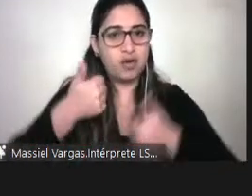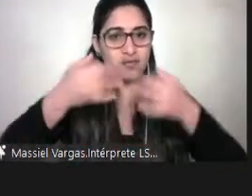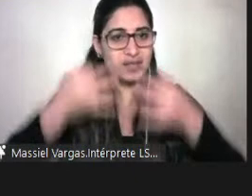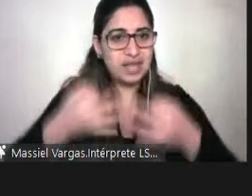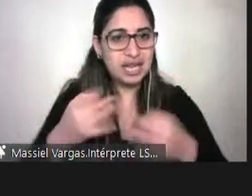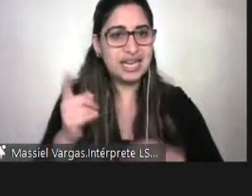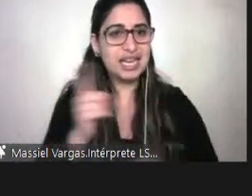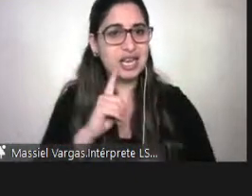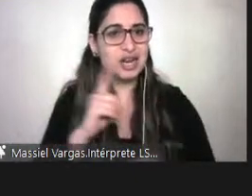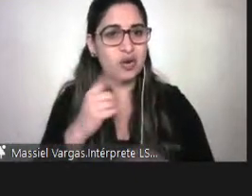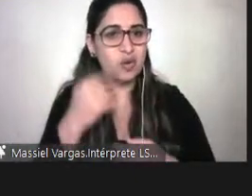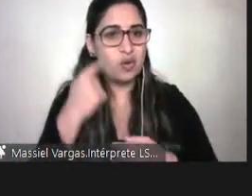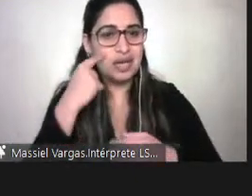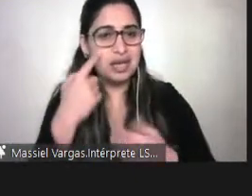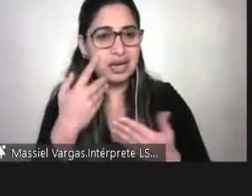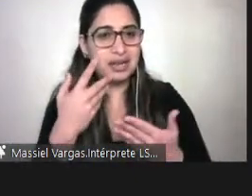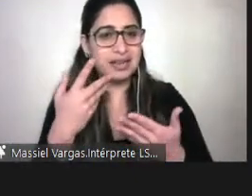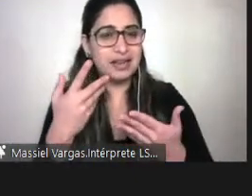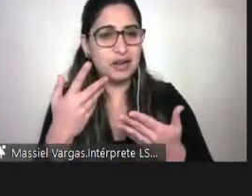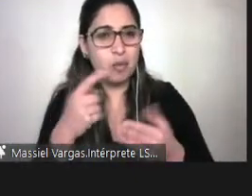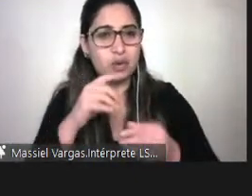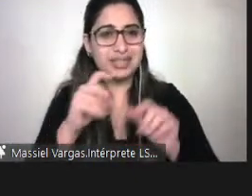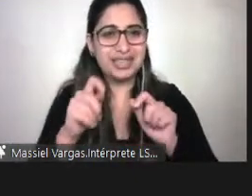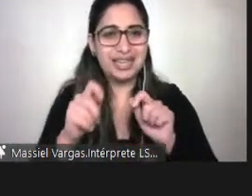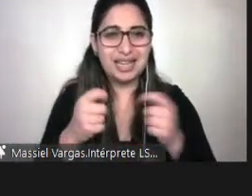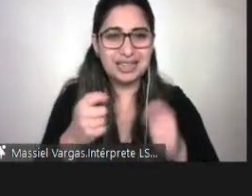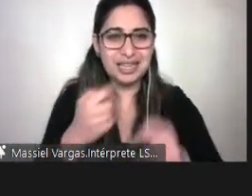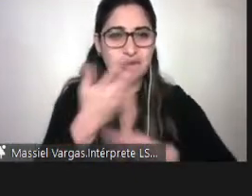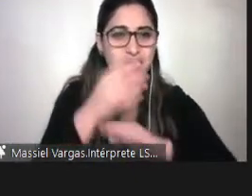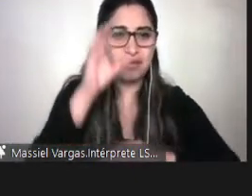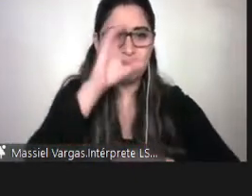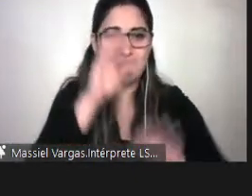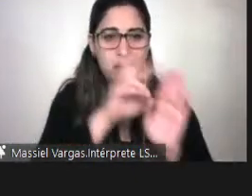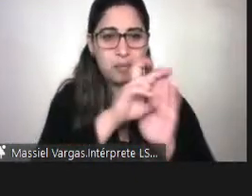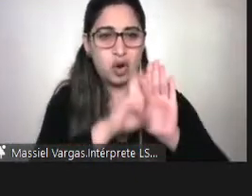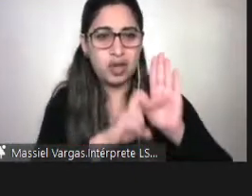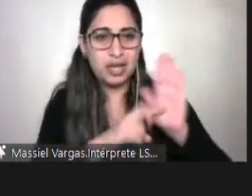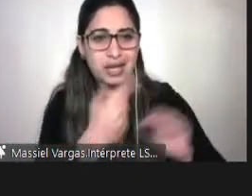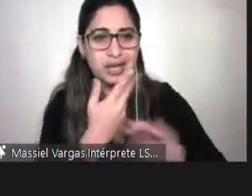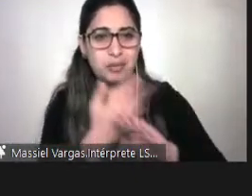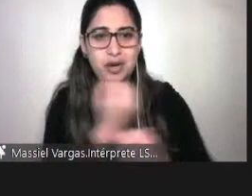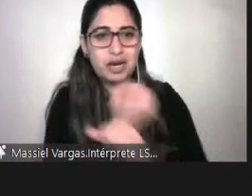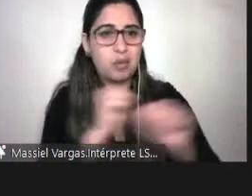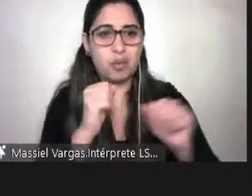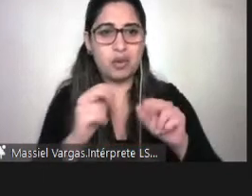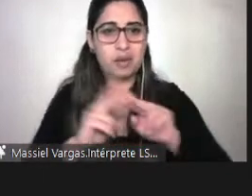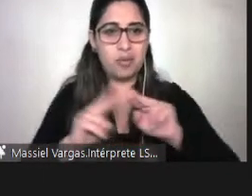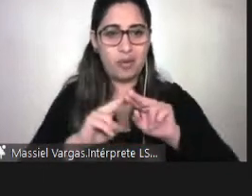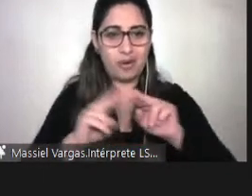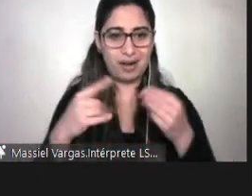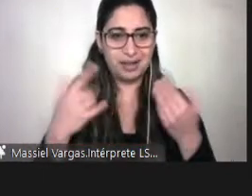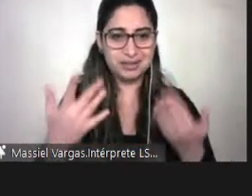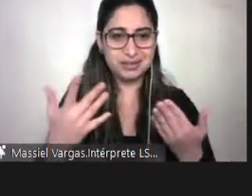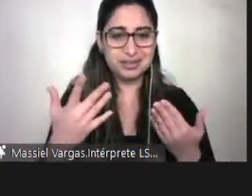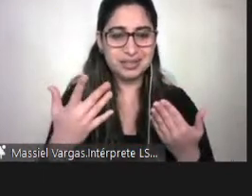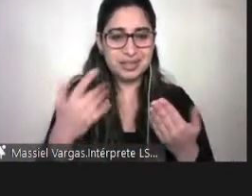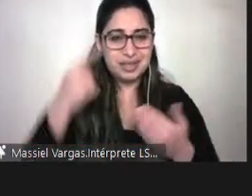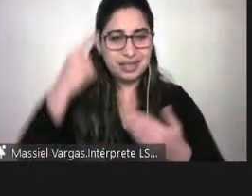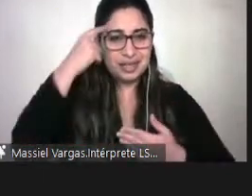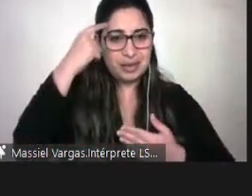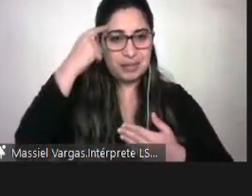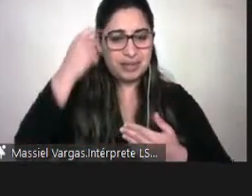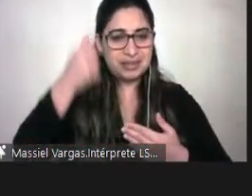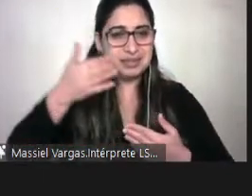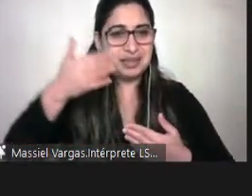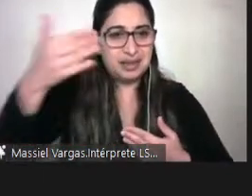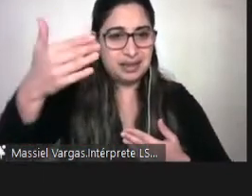por ellos porque no porque no podemos hacer y proyectarnos de manera adecuada.